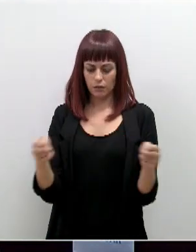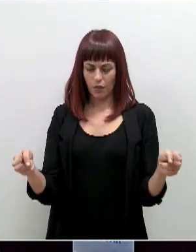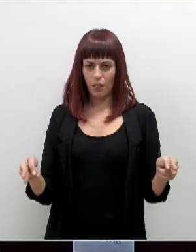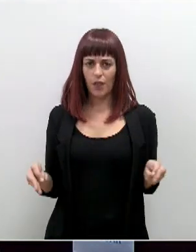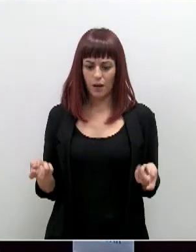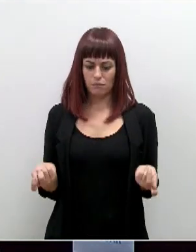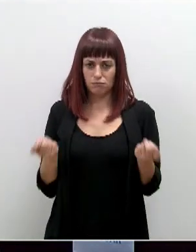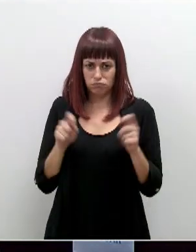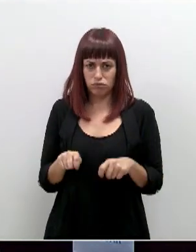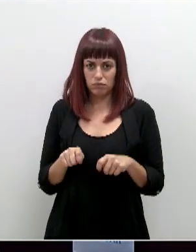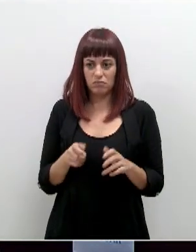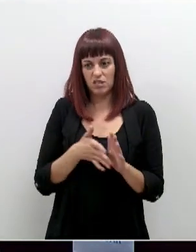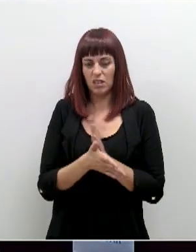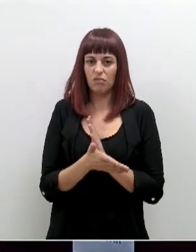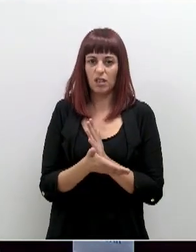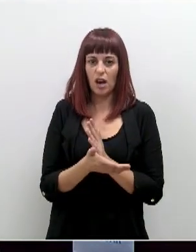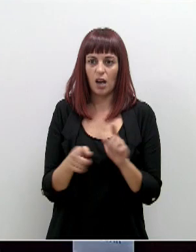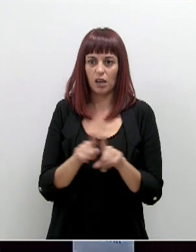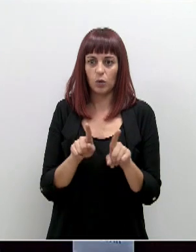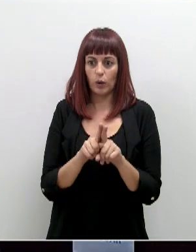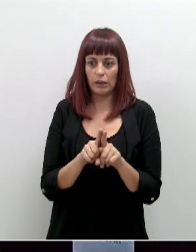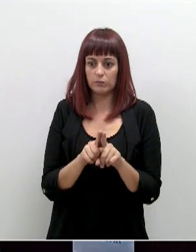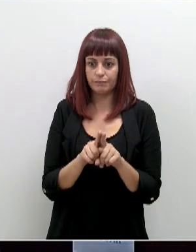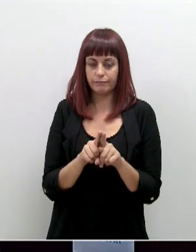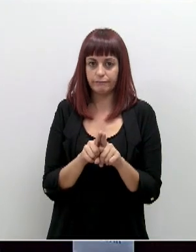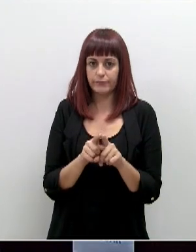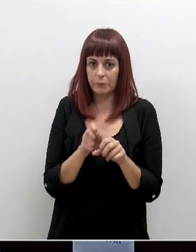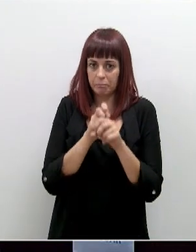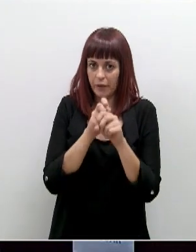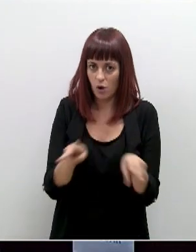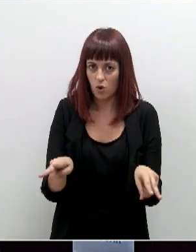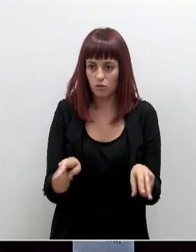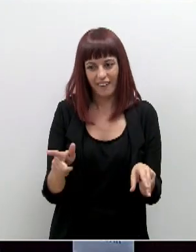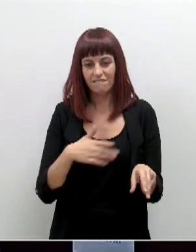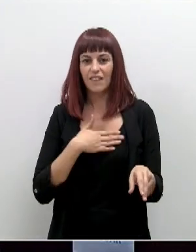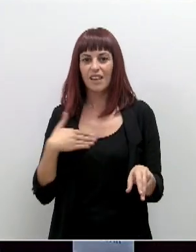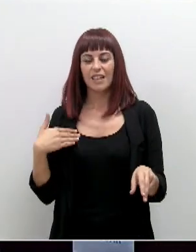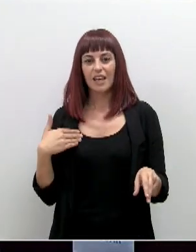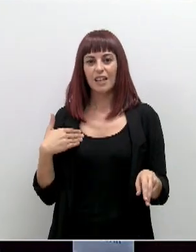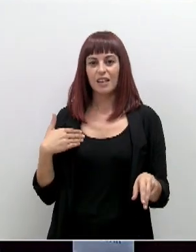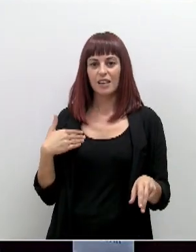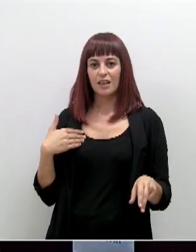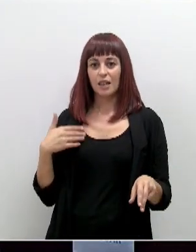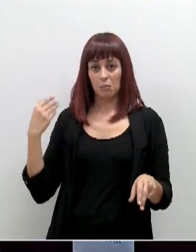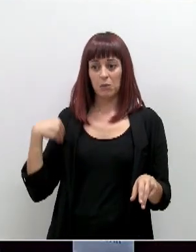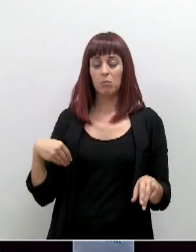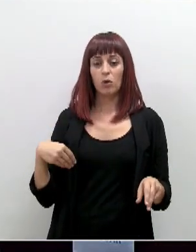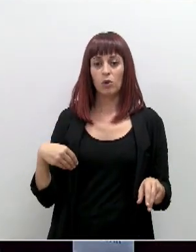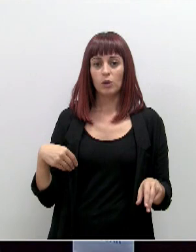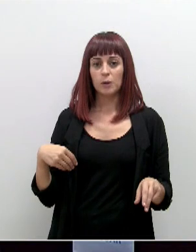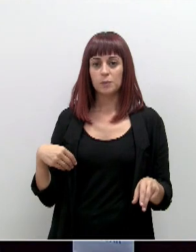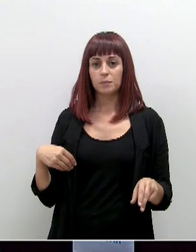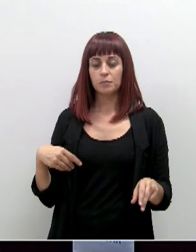algo así como nadar para ahogarnos en la orilla. Y son partidarios de invertir el orden de